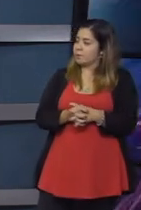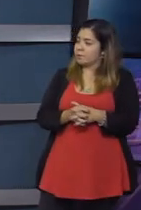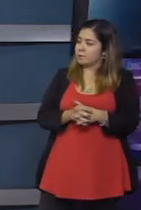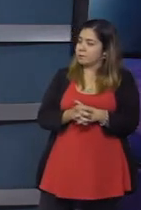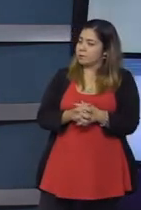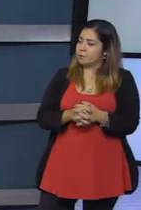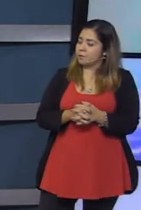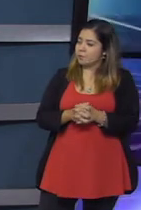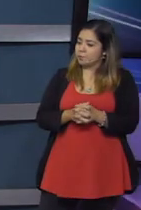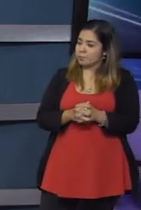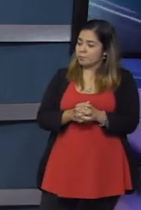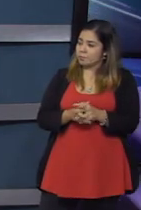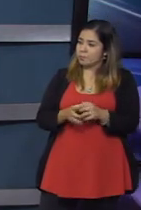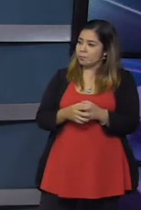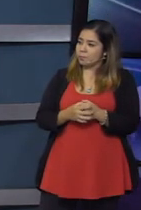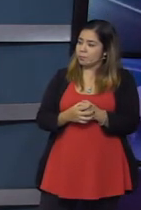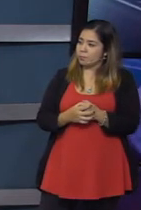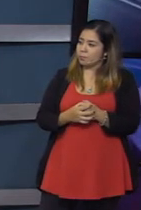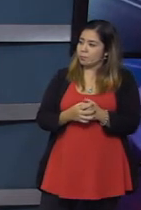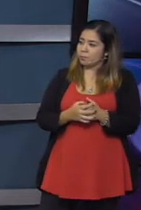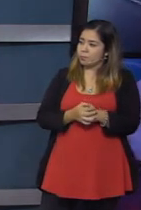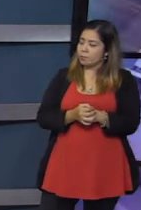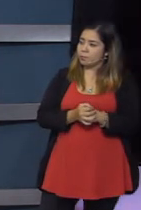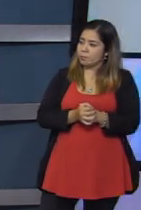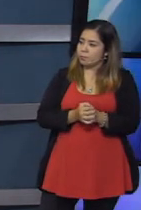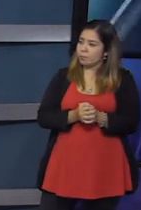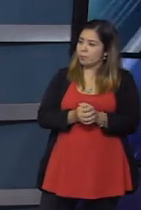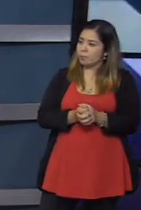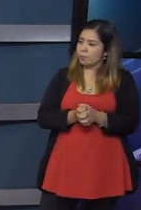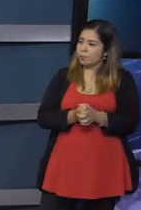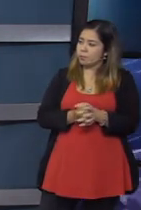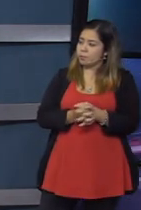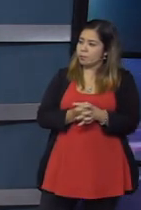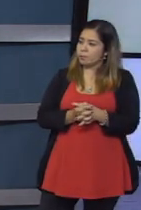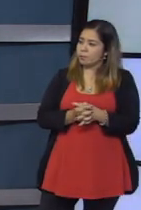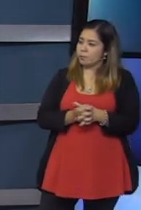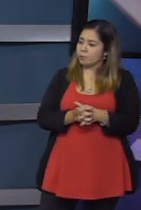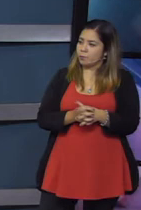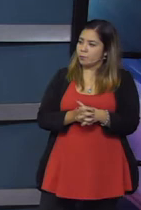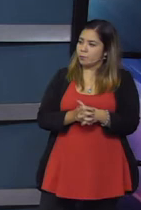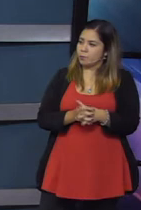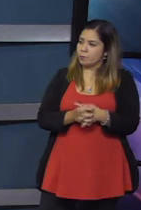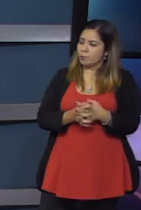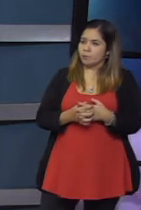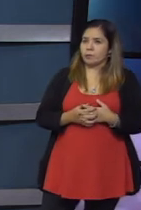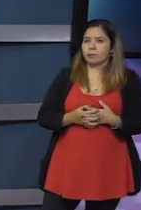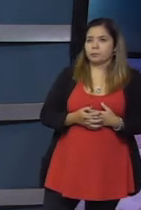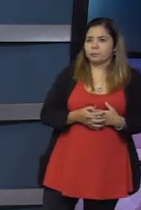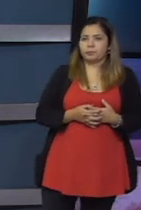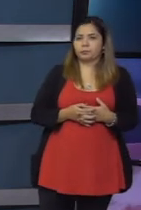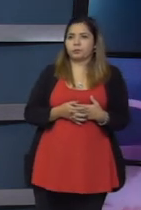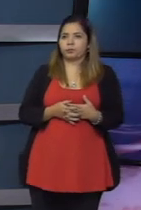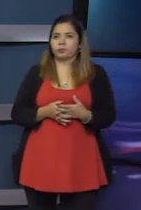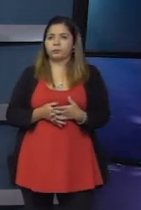producto de la pandemia que nos acecha y que también pega muy fuerte en la economía y en los bolsillos